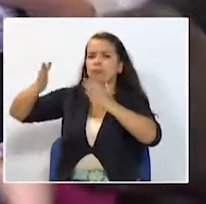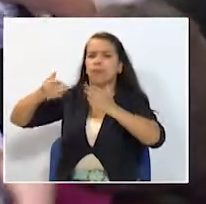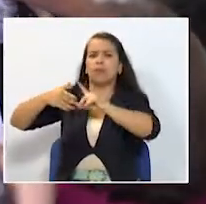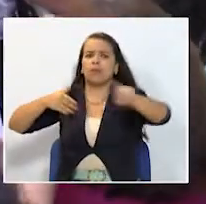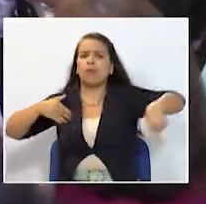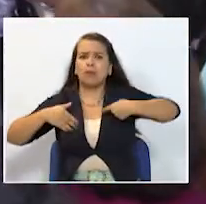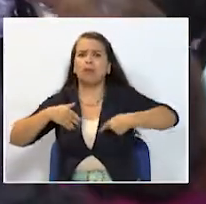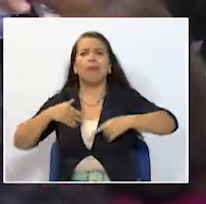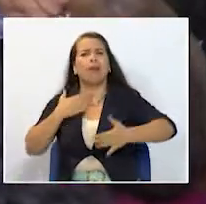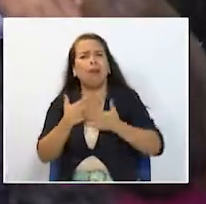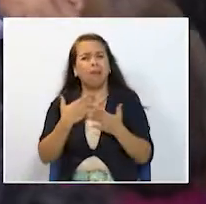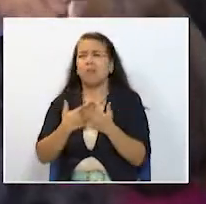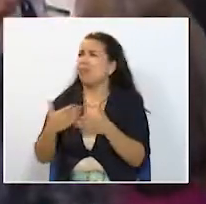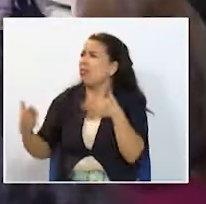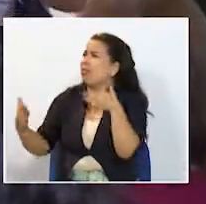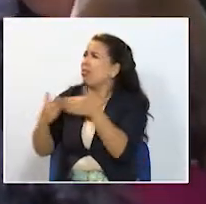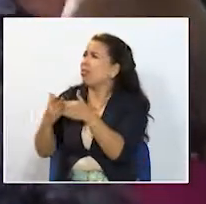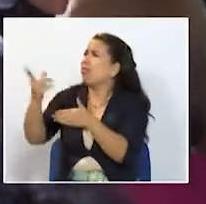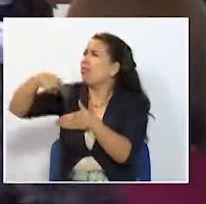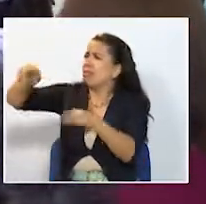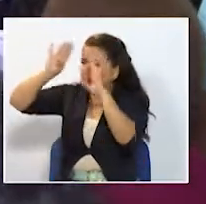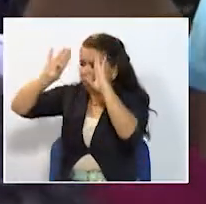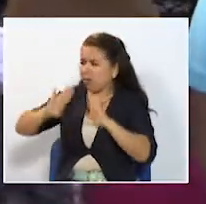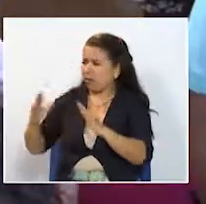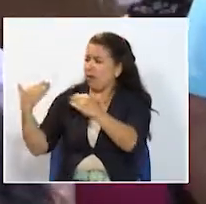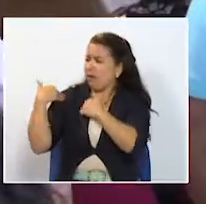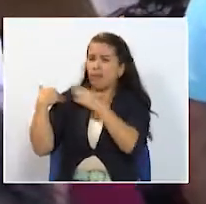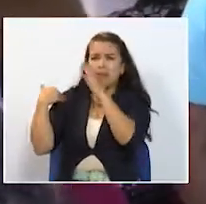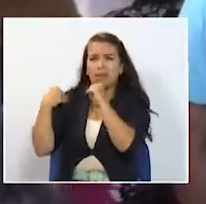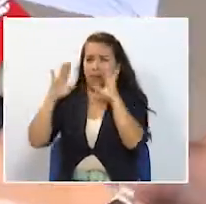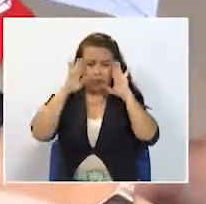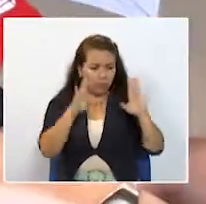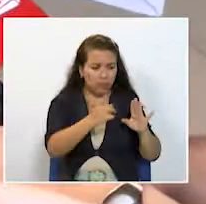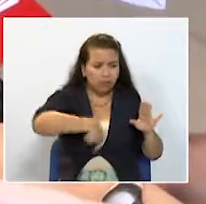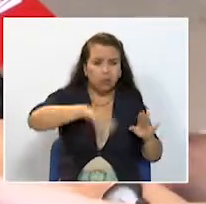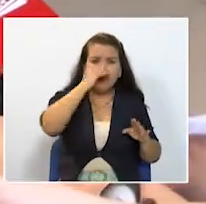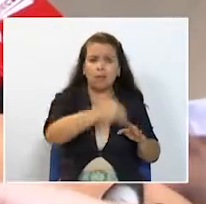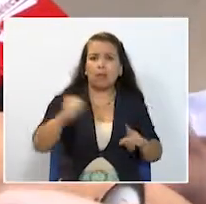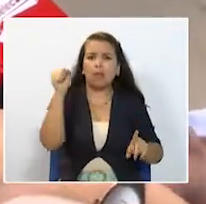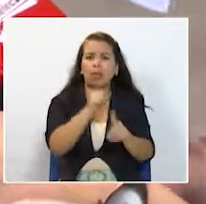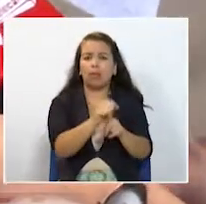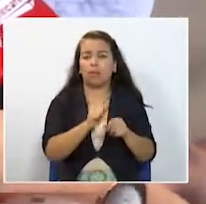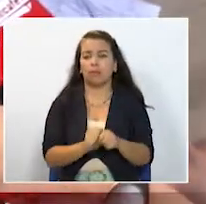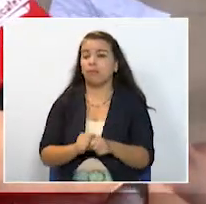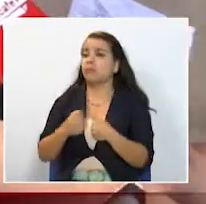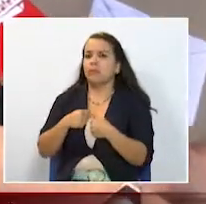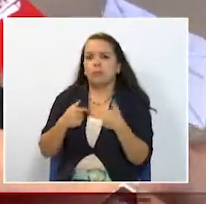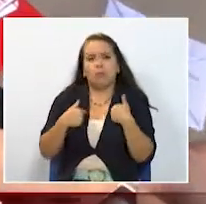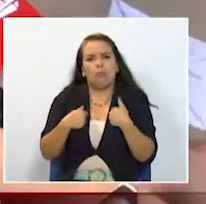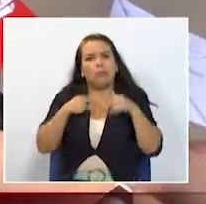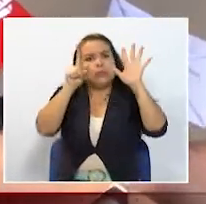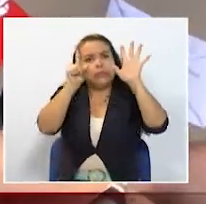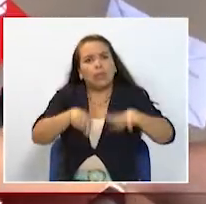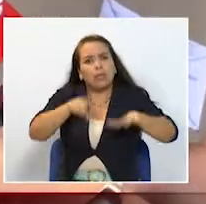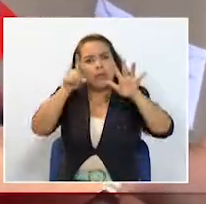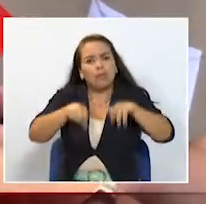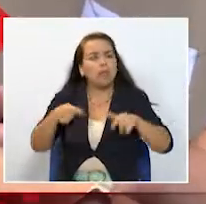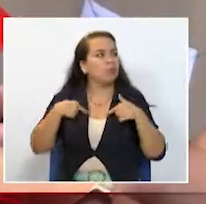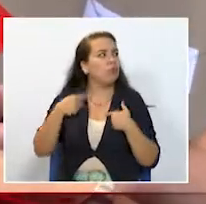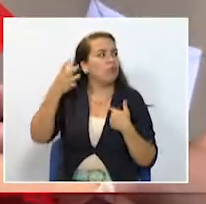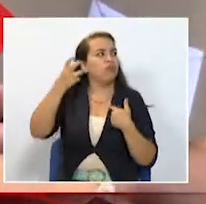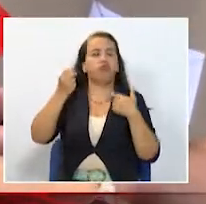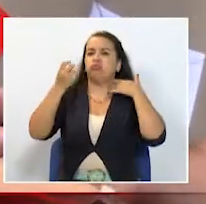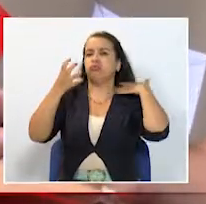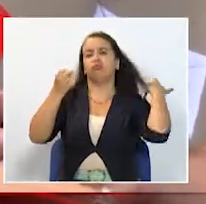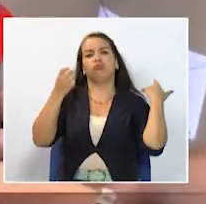varios meses donde la EPS no se hace responsable de los tratamientos de los menores Porque yo llevo seis meses sin una bomba de infusión